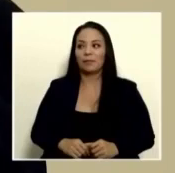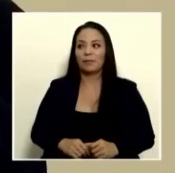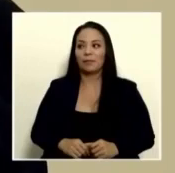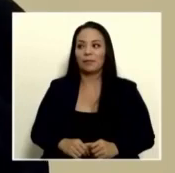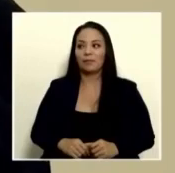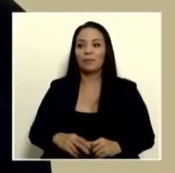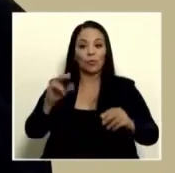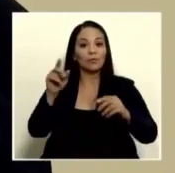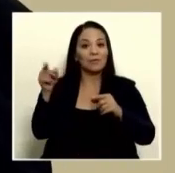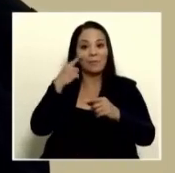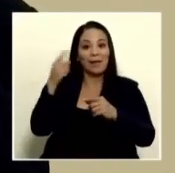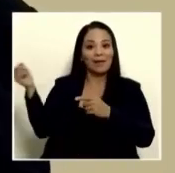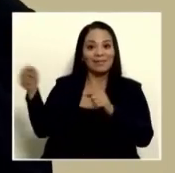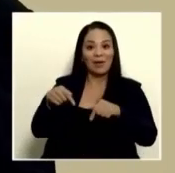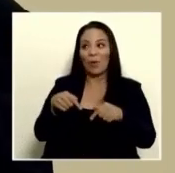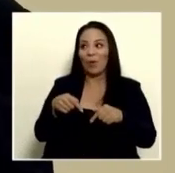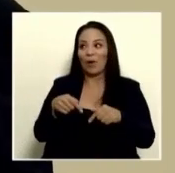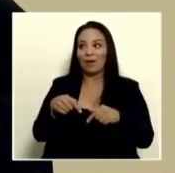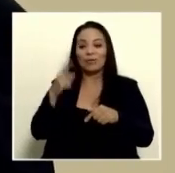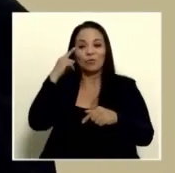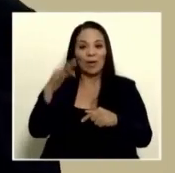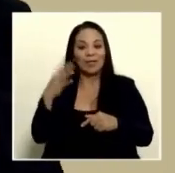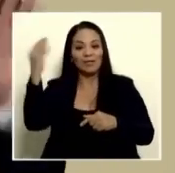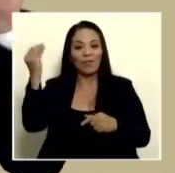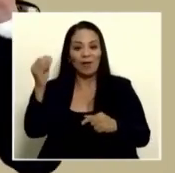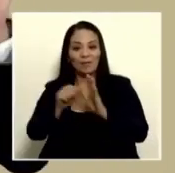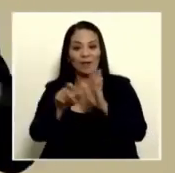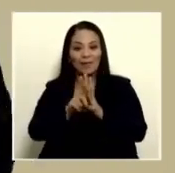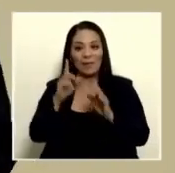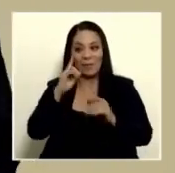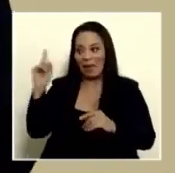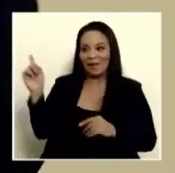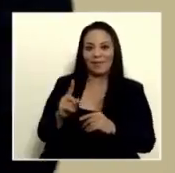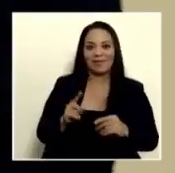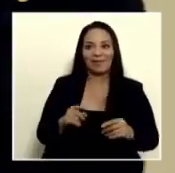ah no si se devuelve yo creí que andaba en la asamblea bueno